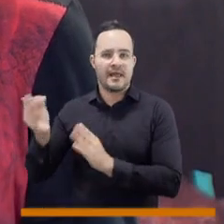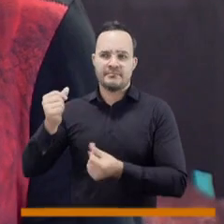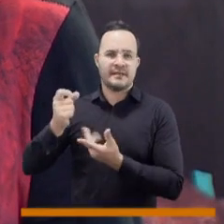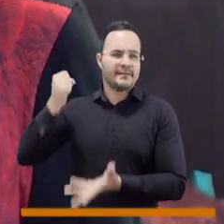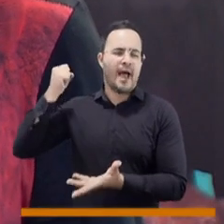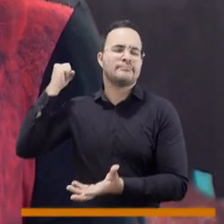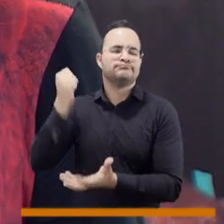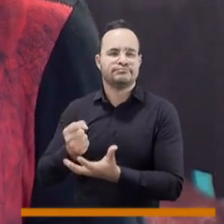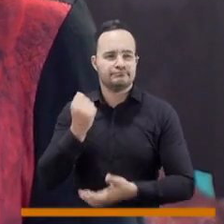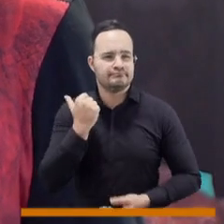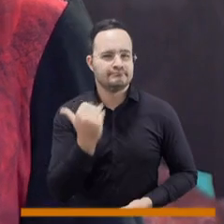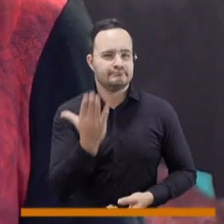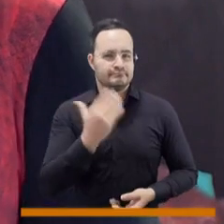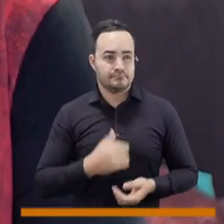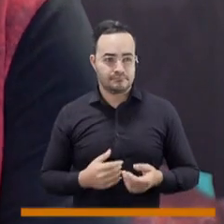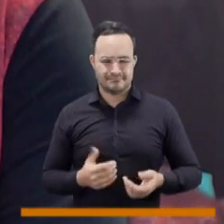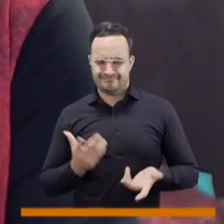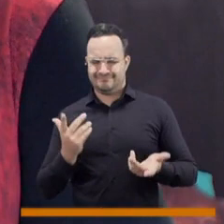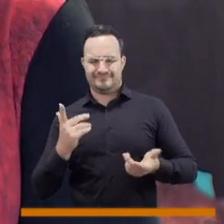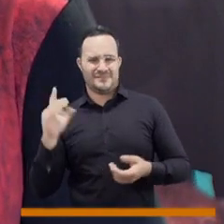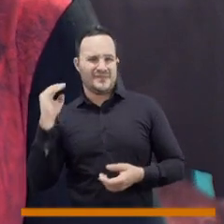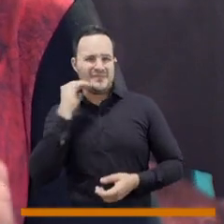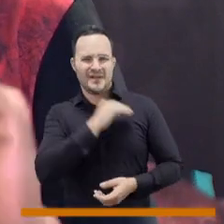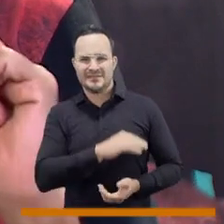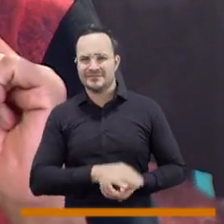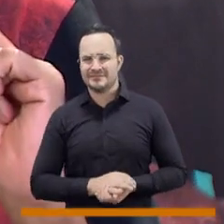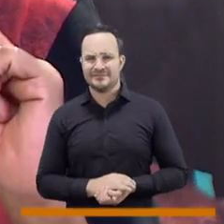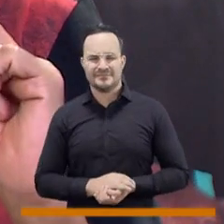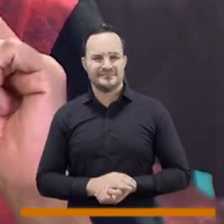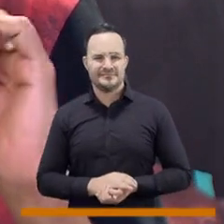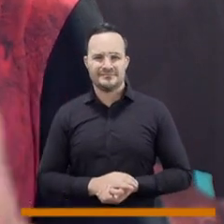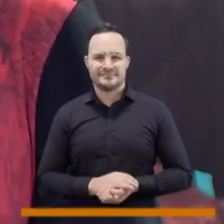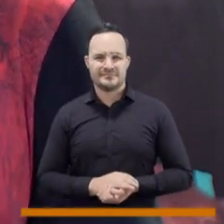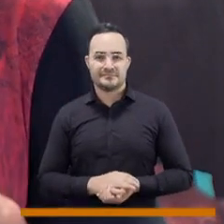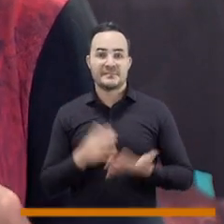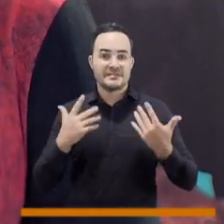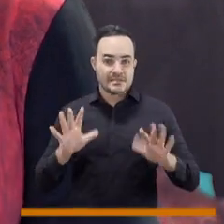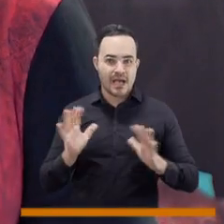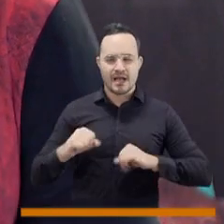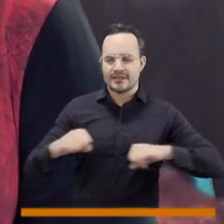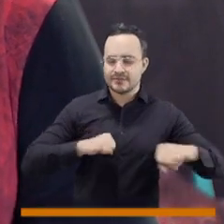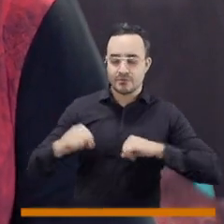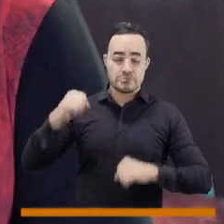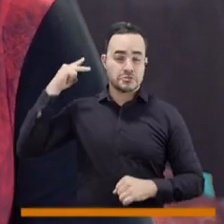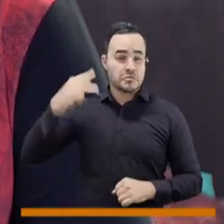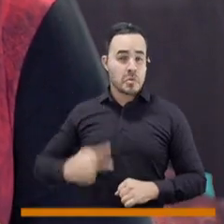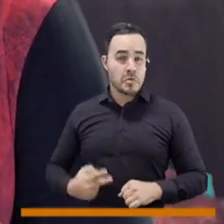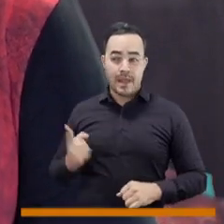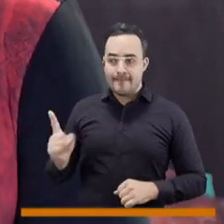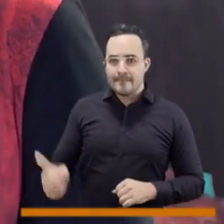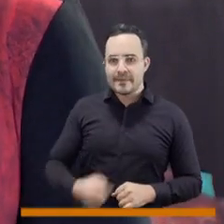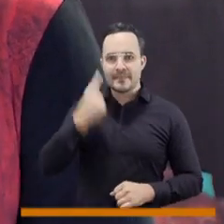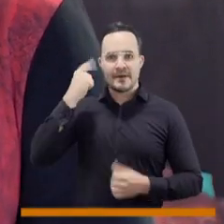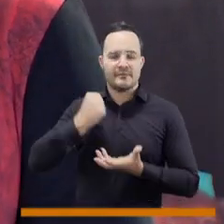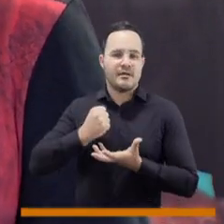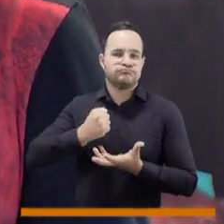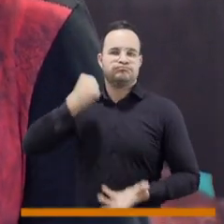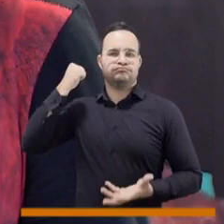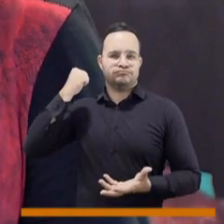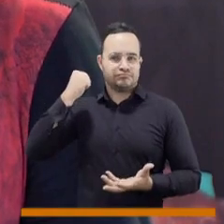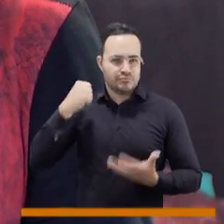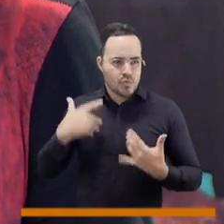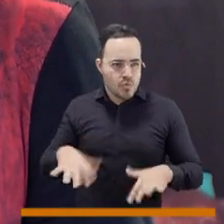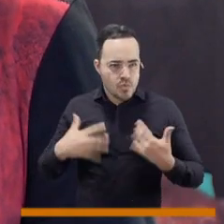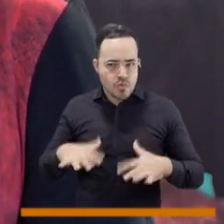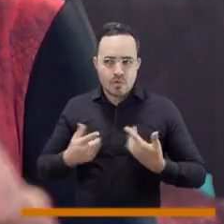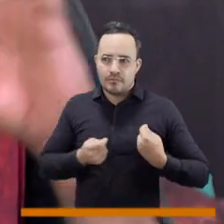desfinanciaron los programas. Eso es falso. Se ha gestionado el presupuesto más alto para la